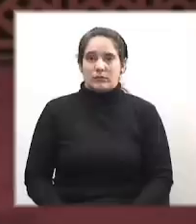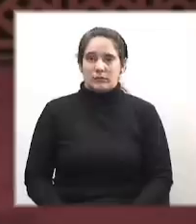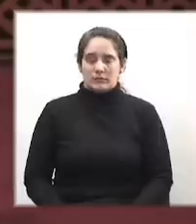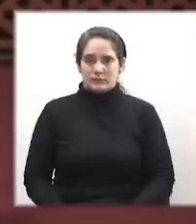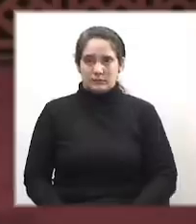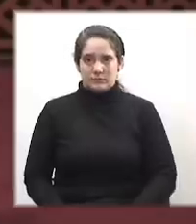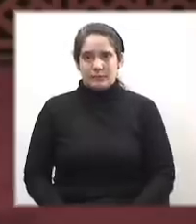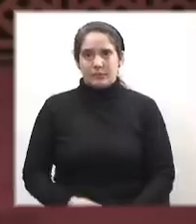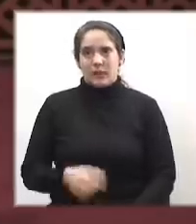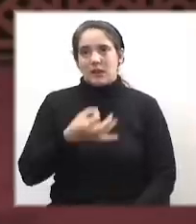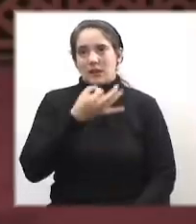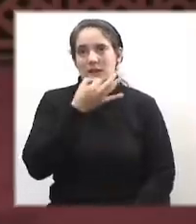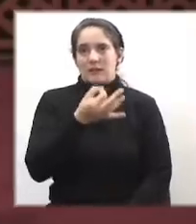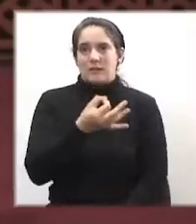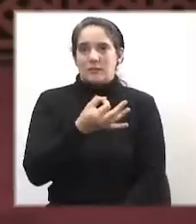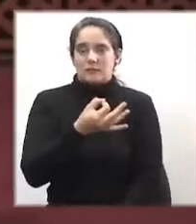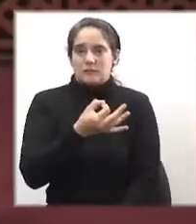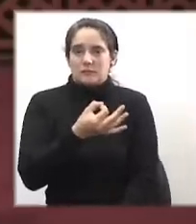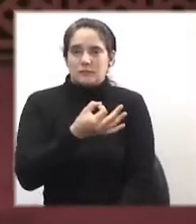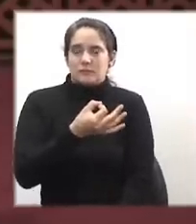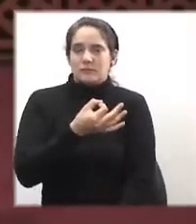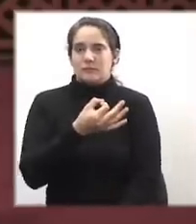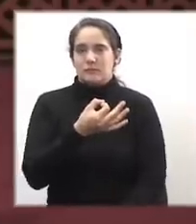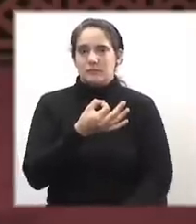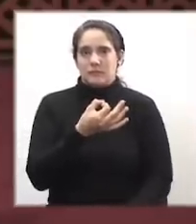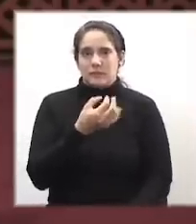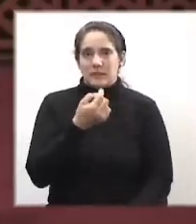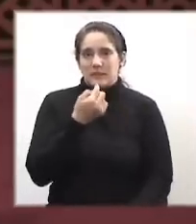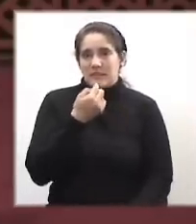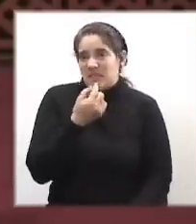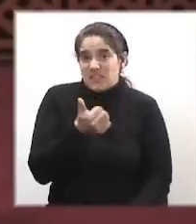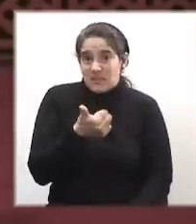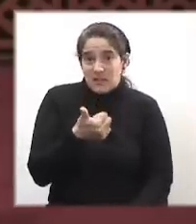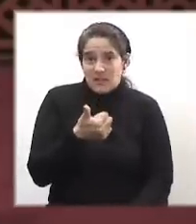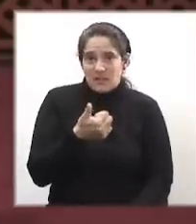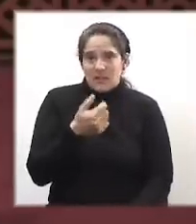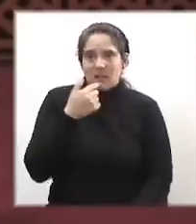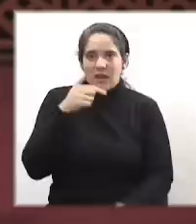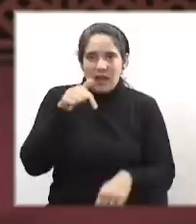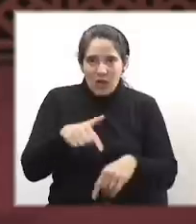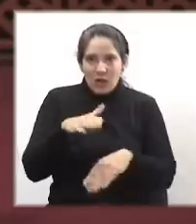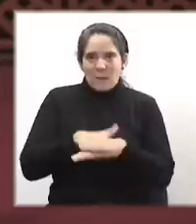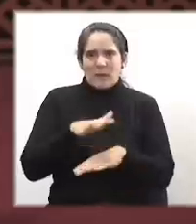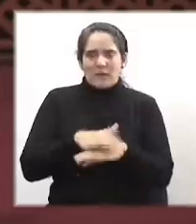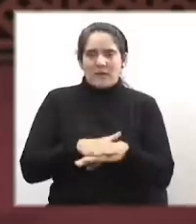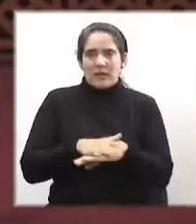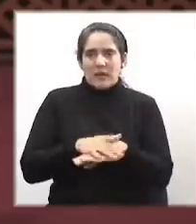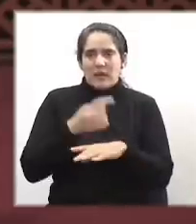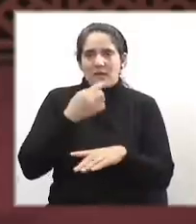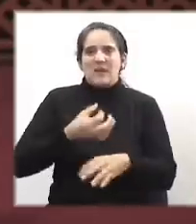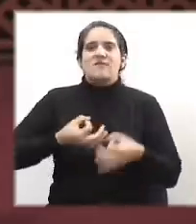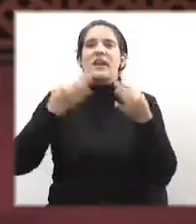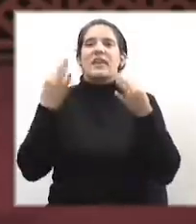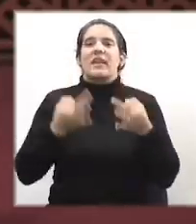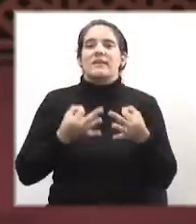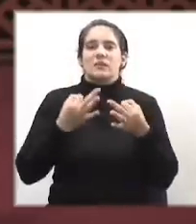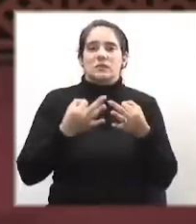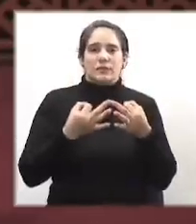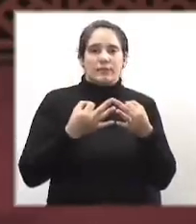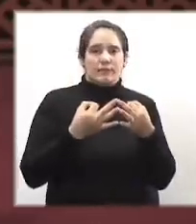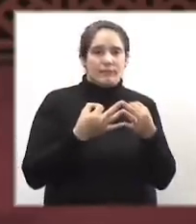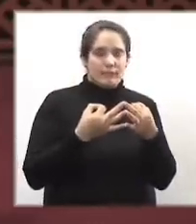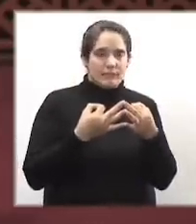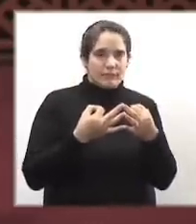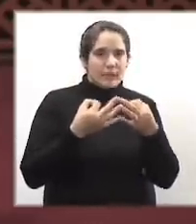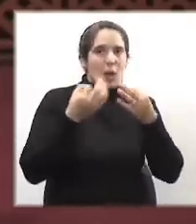Se ha dicho, se acaba de decir, que el presente debe tener verdad, por lo